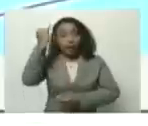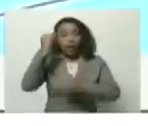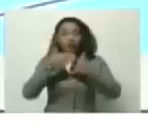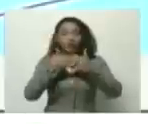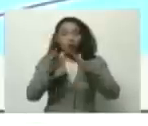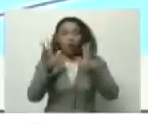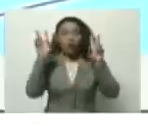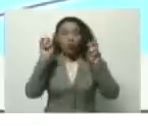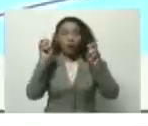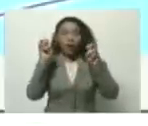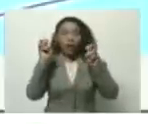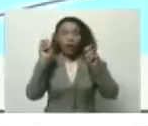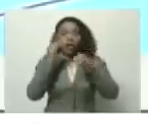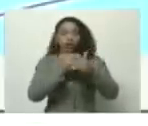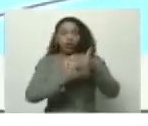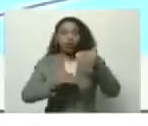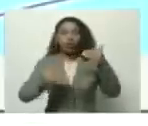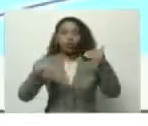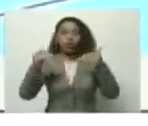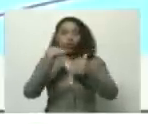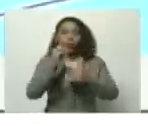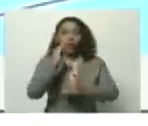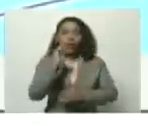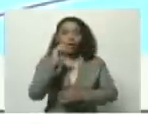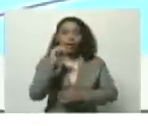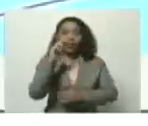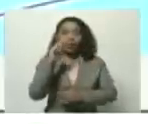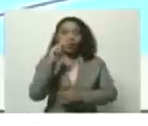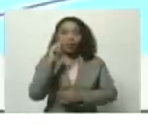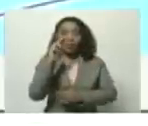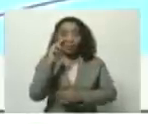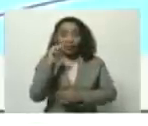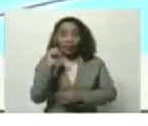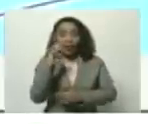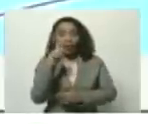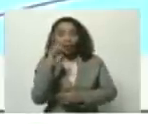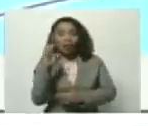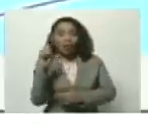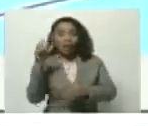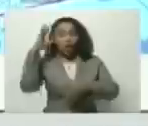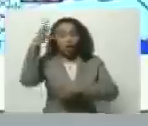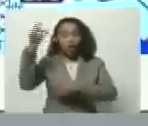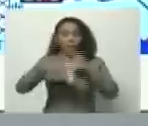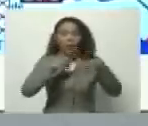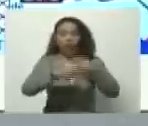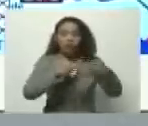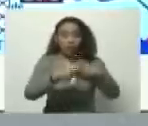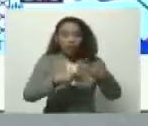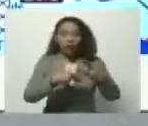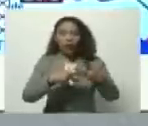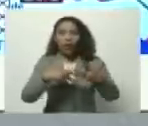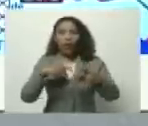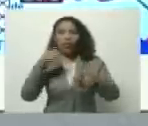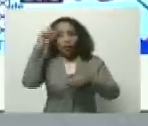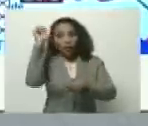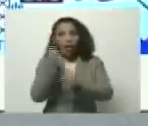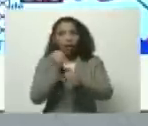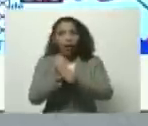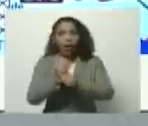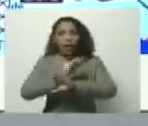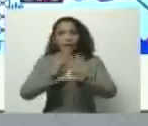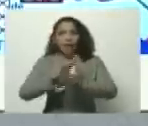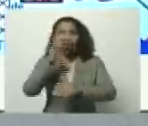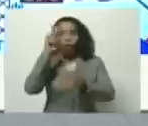la superintendencia de los CPT, de los consejos productivos de los trabajadores. Ya en el país tenemos 2.400